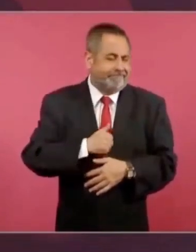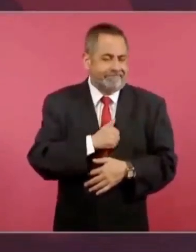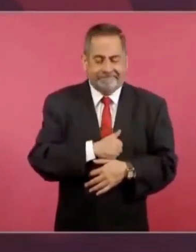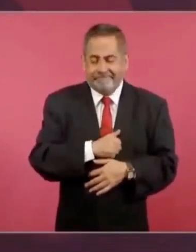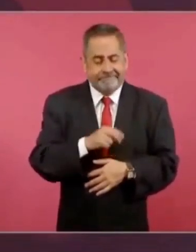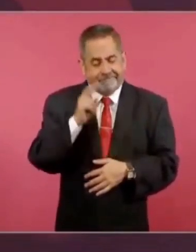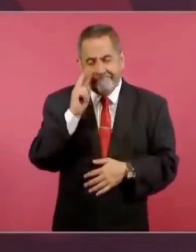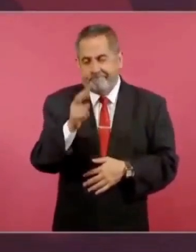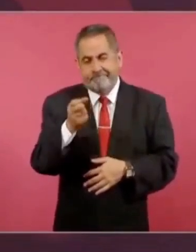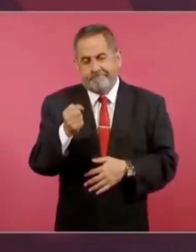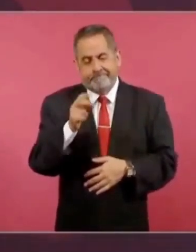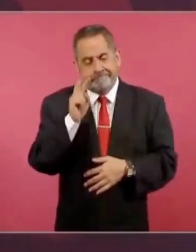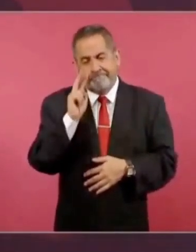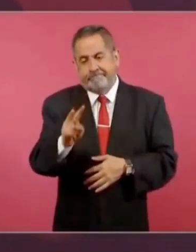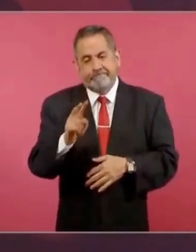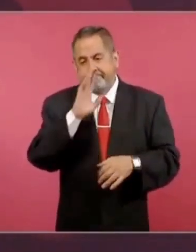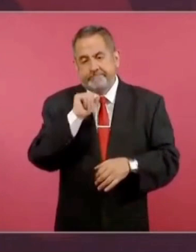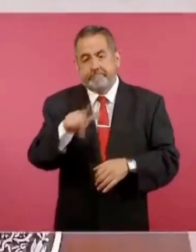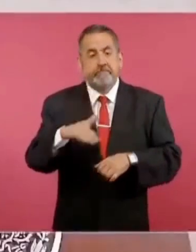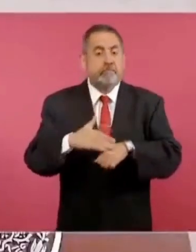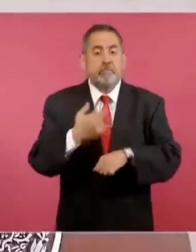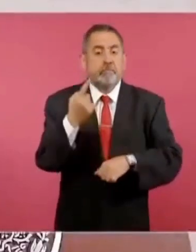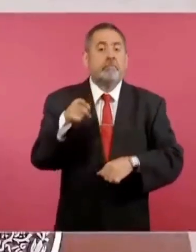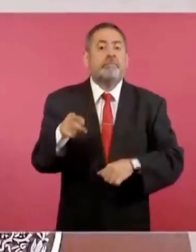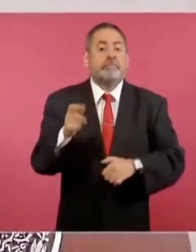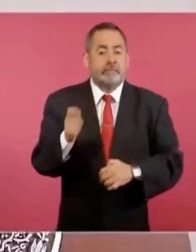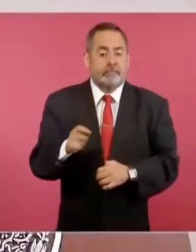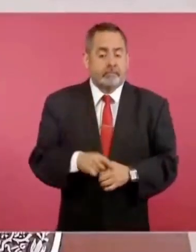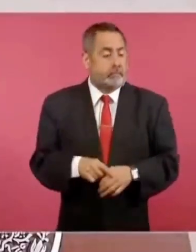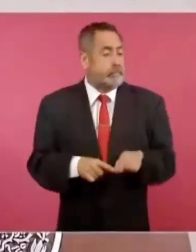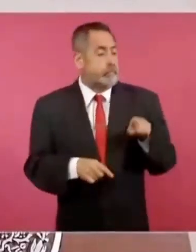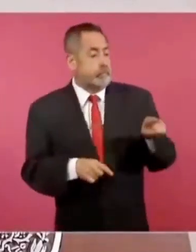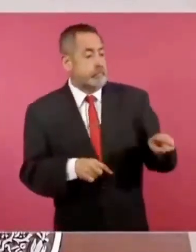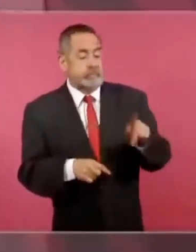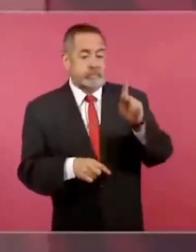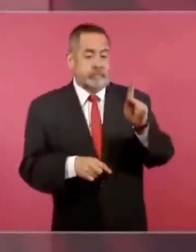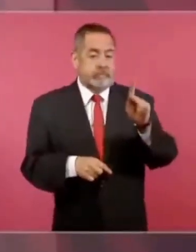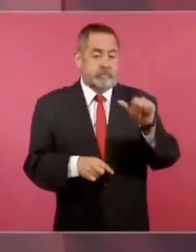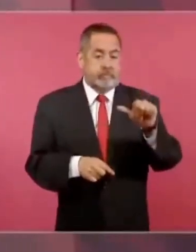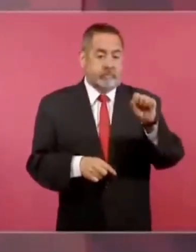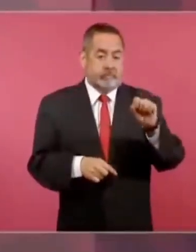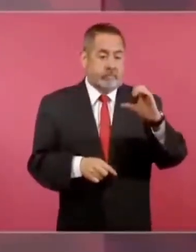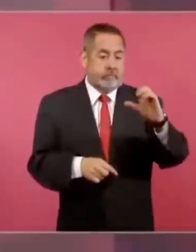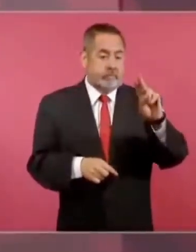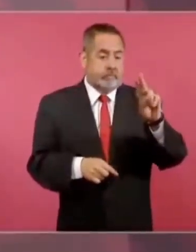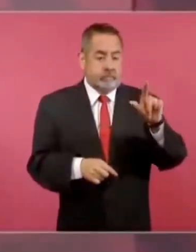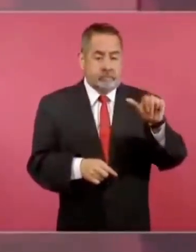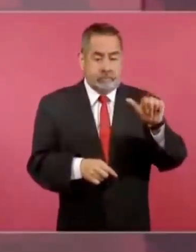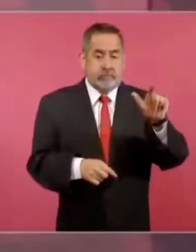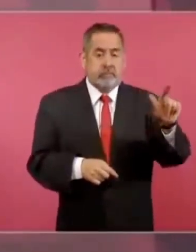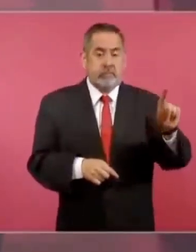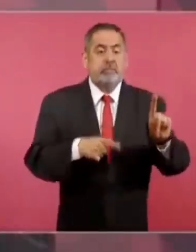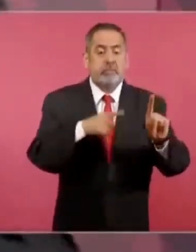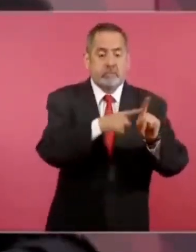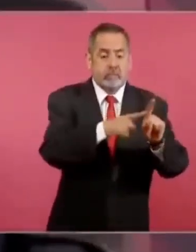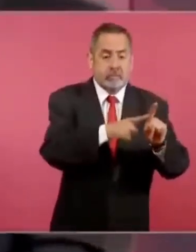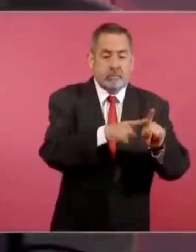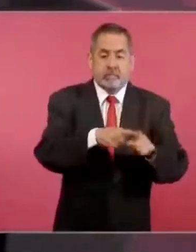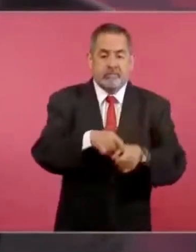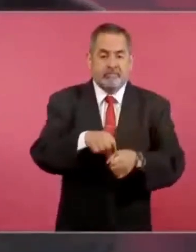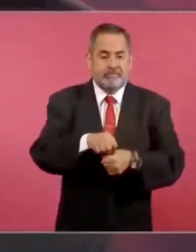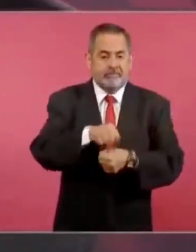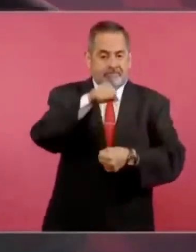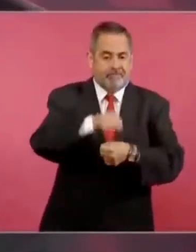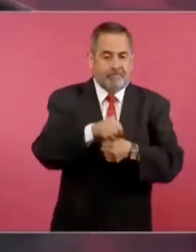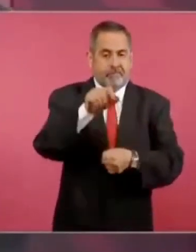fuerte, porque Orozco hace estallar con dinamita